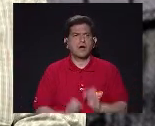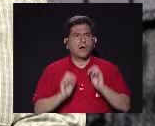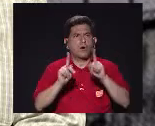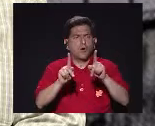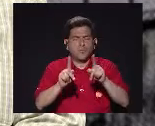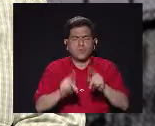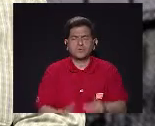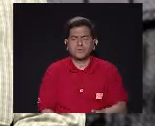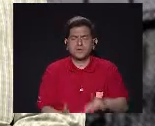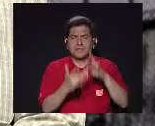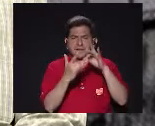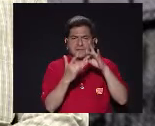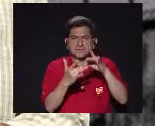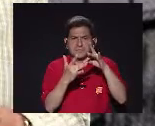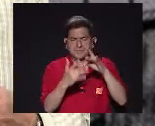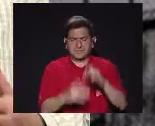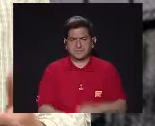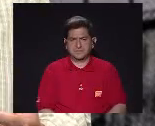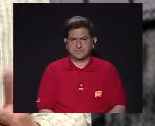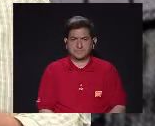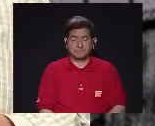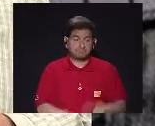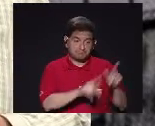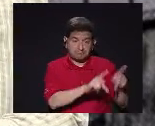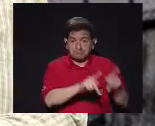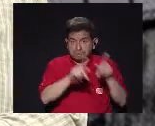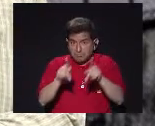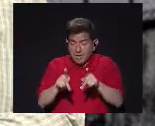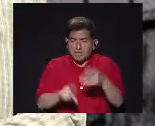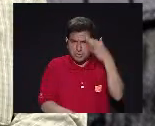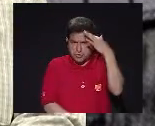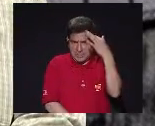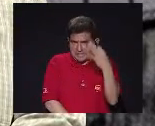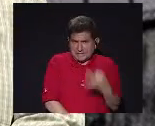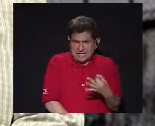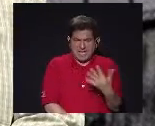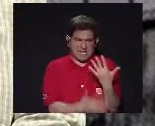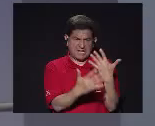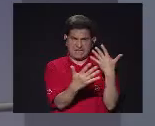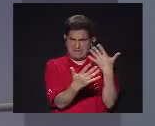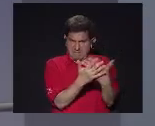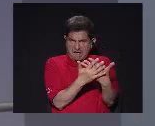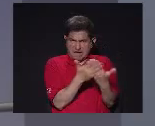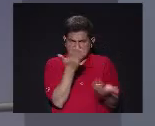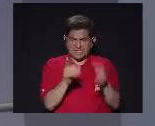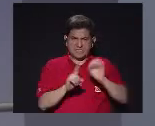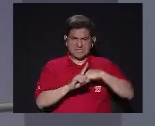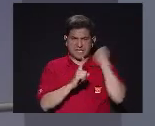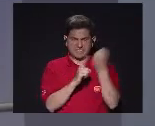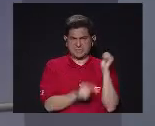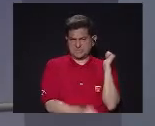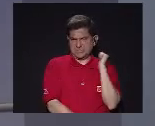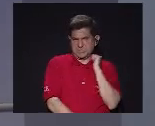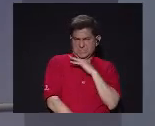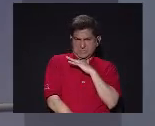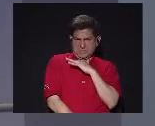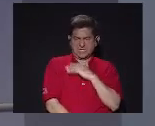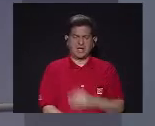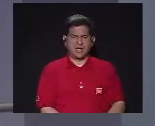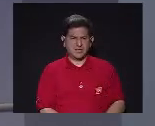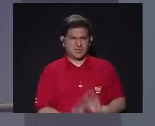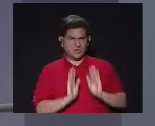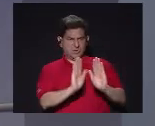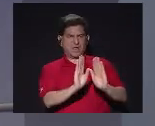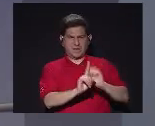una condición Especial Para aquellas personas Que consideran Que la cárcel Es un sitio Extraño Extraño De la